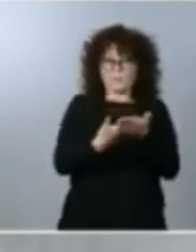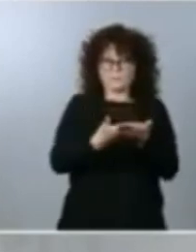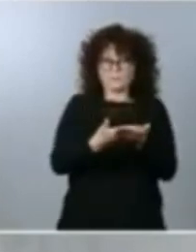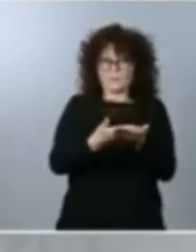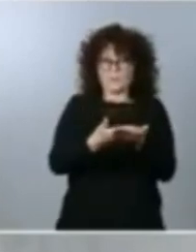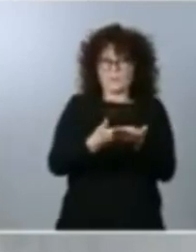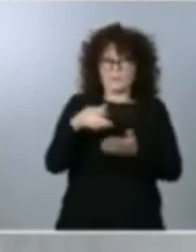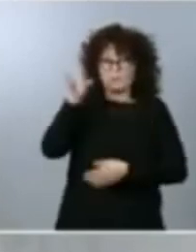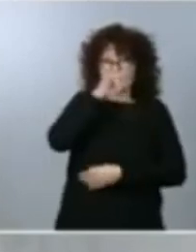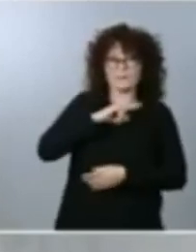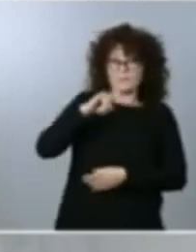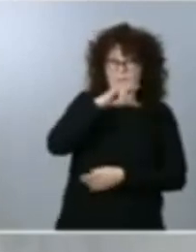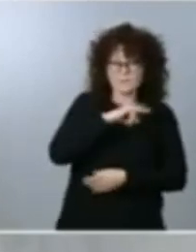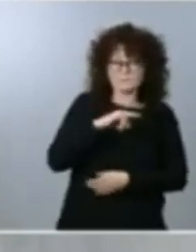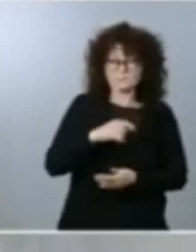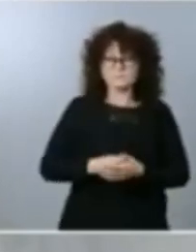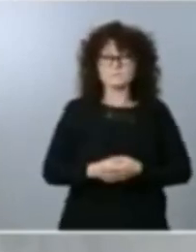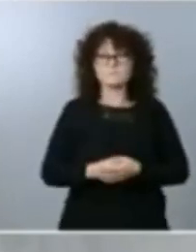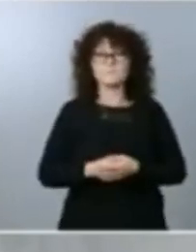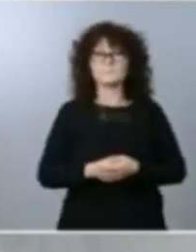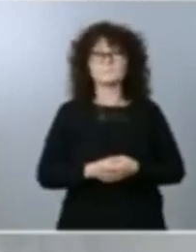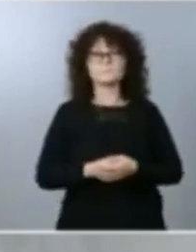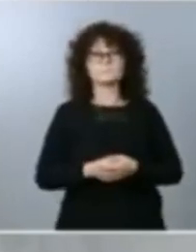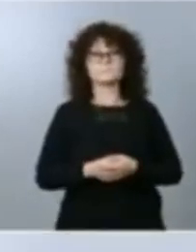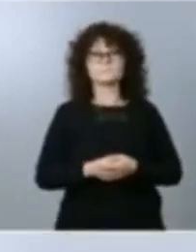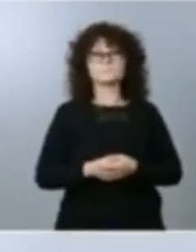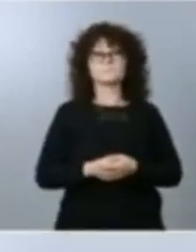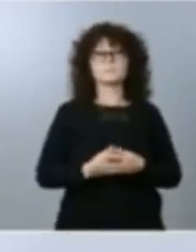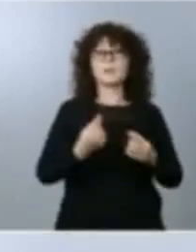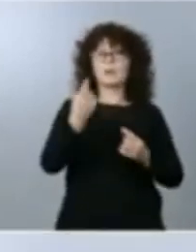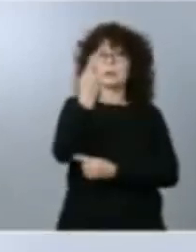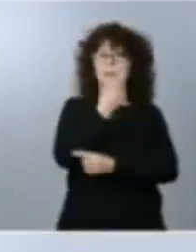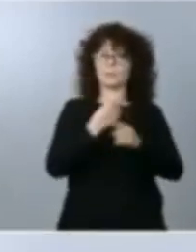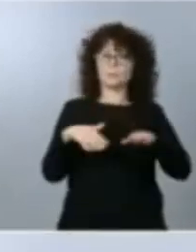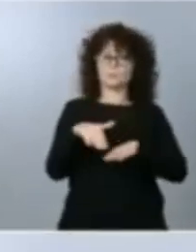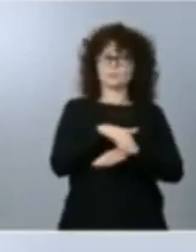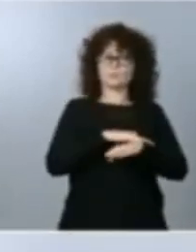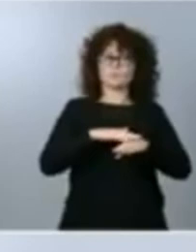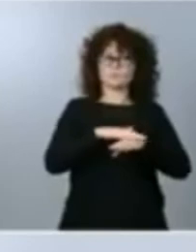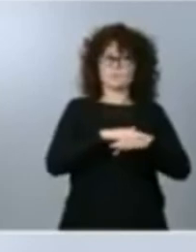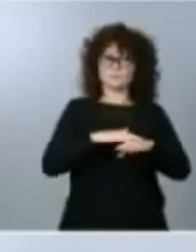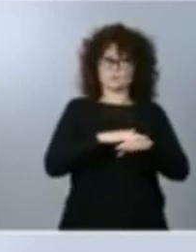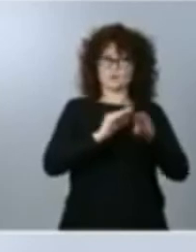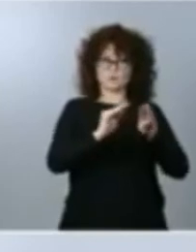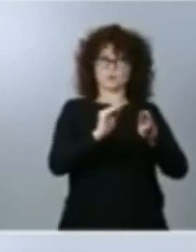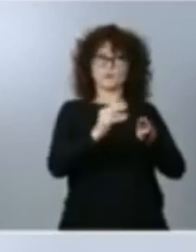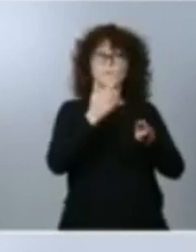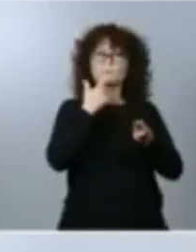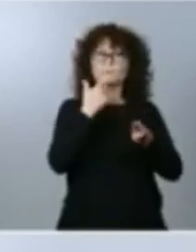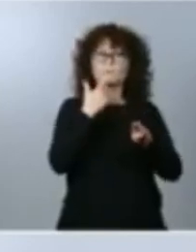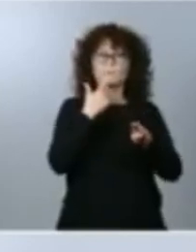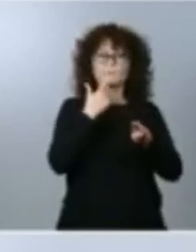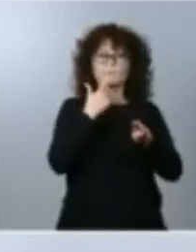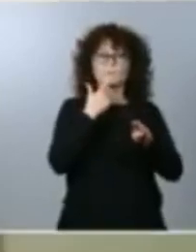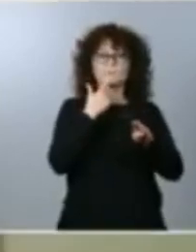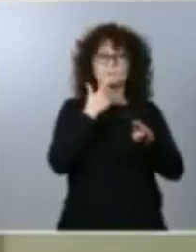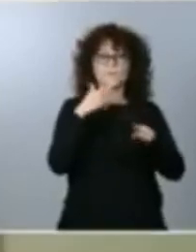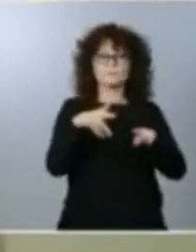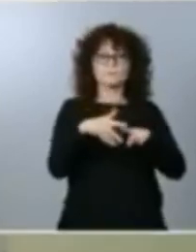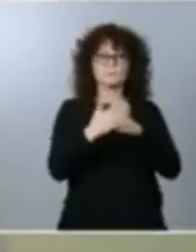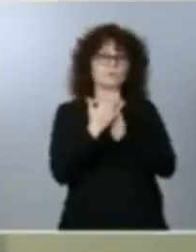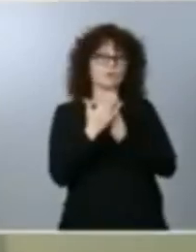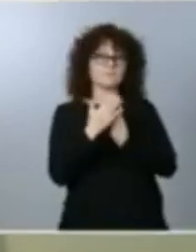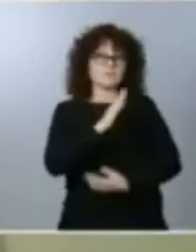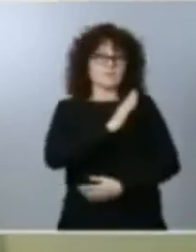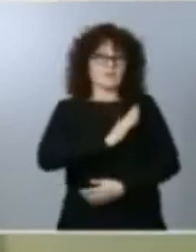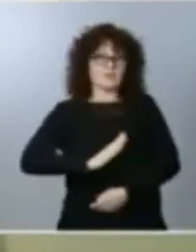qué solución dado que varios de sus ministros aseguran que la situación es transitoria es decir la solución que se ha